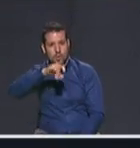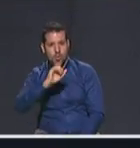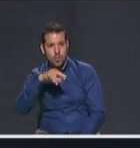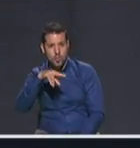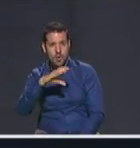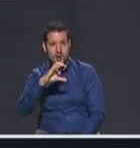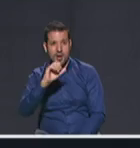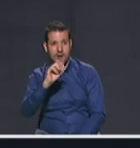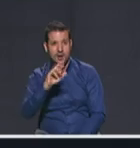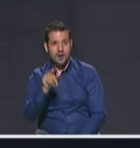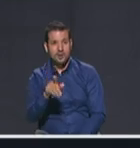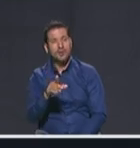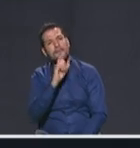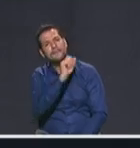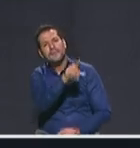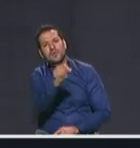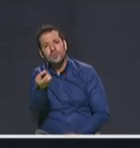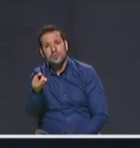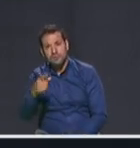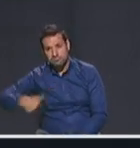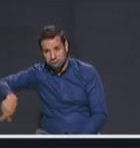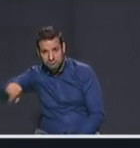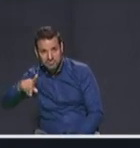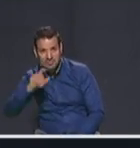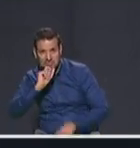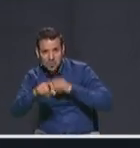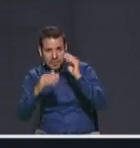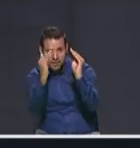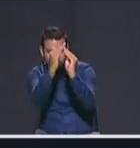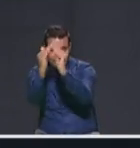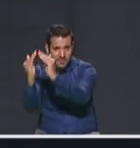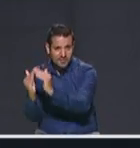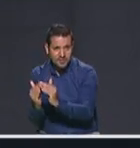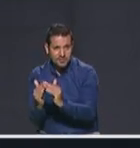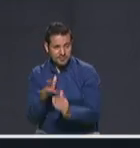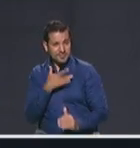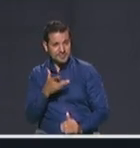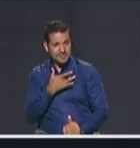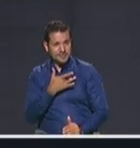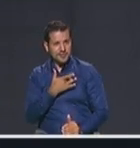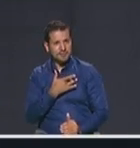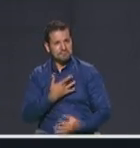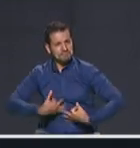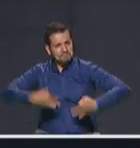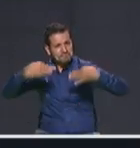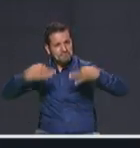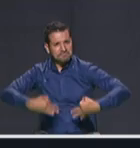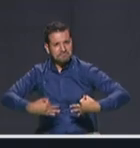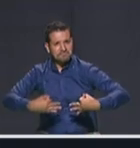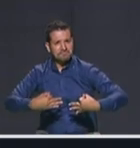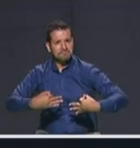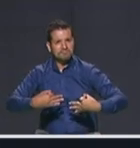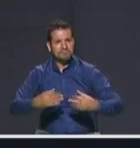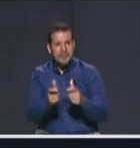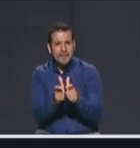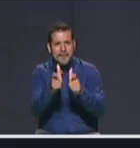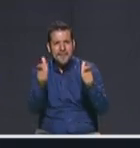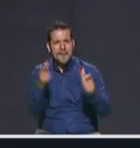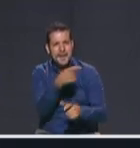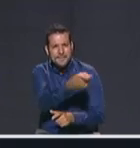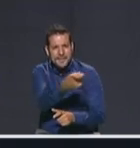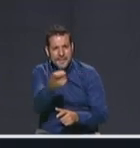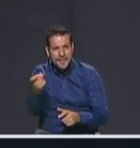esa pregunta a todos los ciudadanos de sus casas. Ustedes se sienten hoy más seguros que hace cuatro años. El número de homicidios ha aumentado, el número de